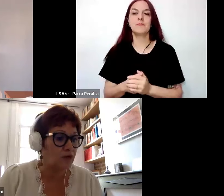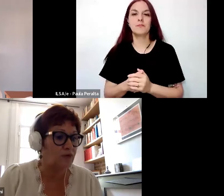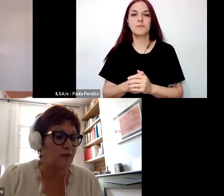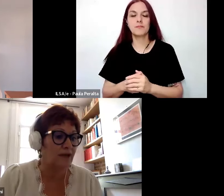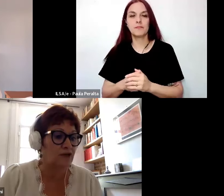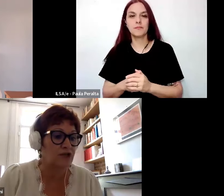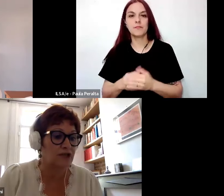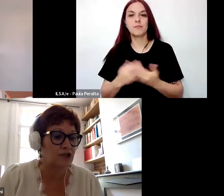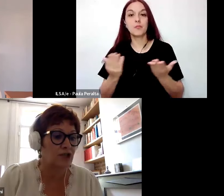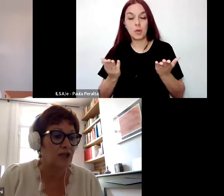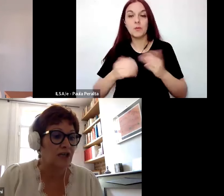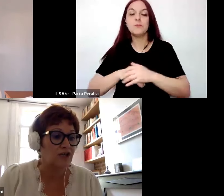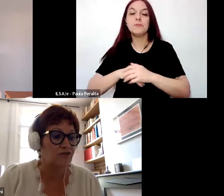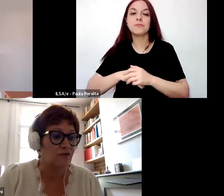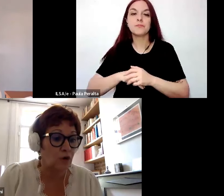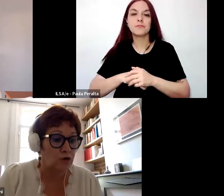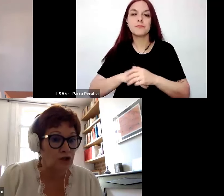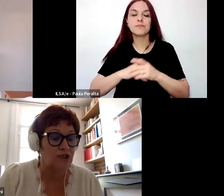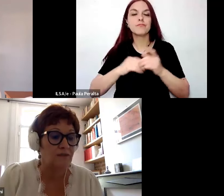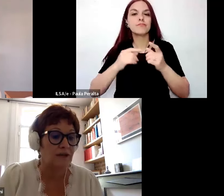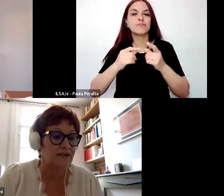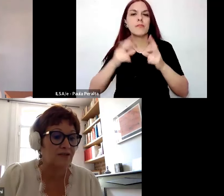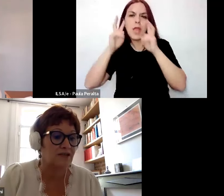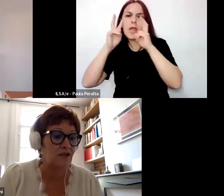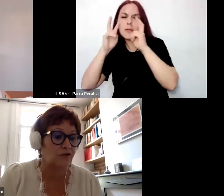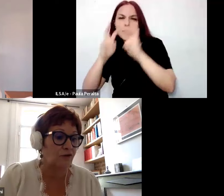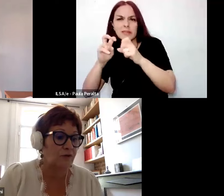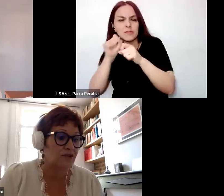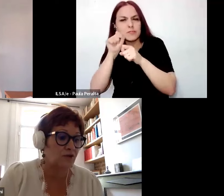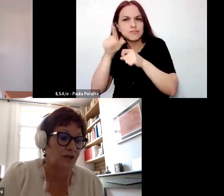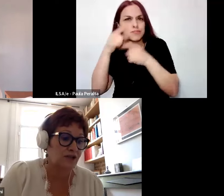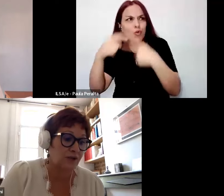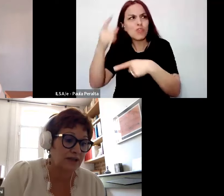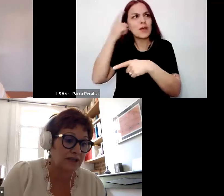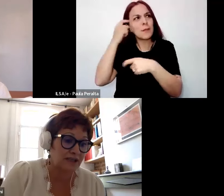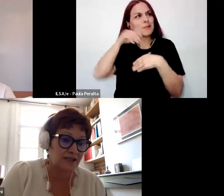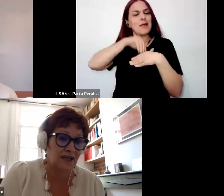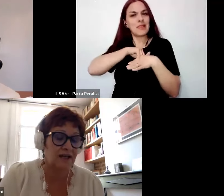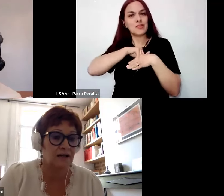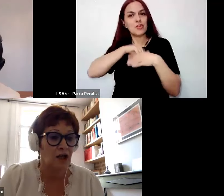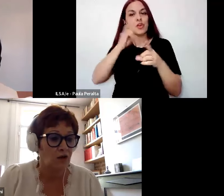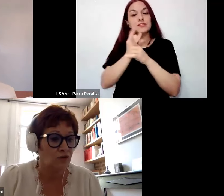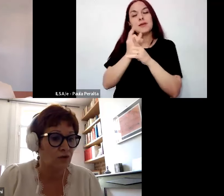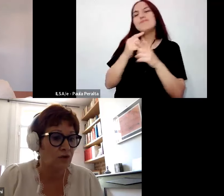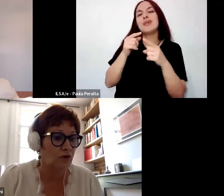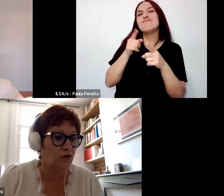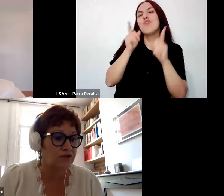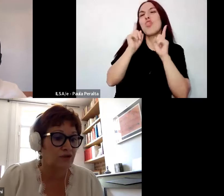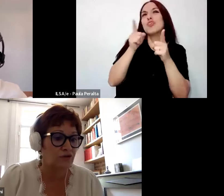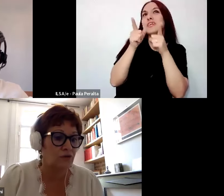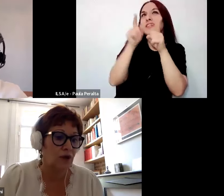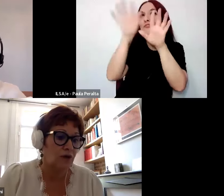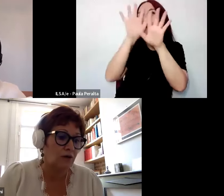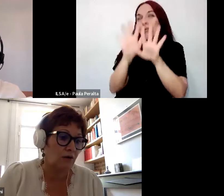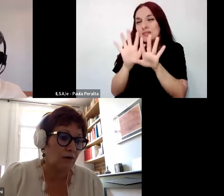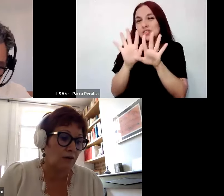la legitimidad de los saberes que produce la investigación suele ser rechazada por los docentes en formación, ya sea